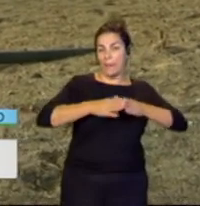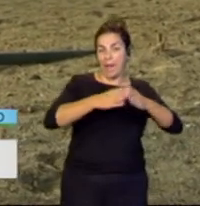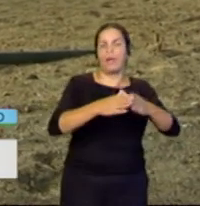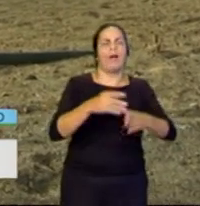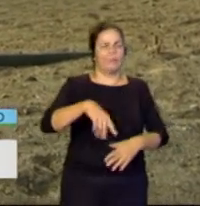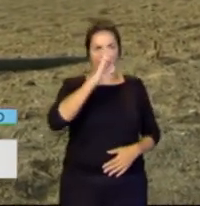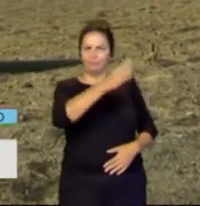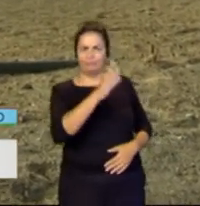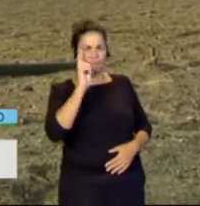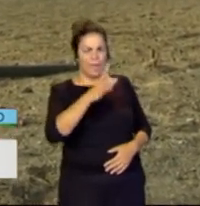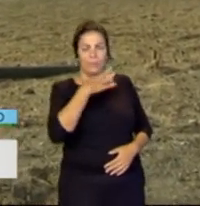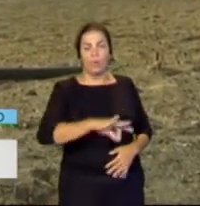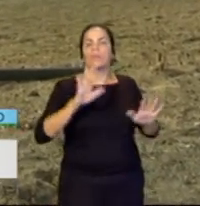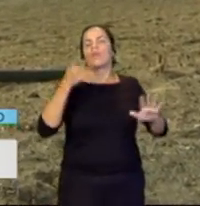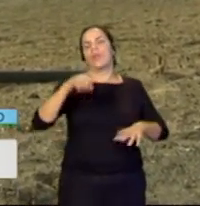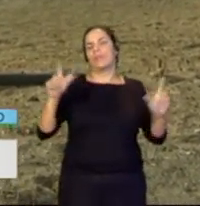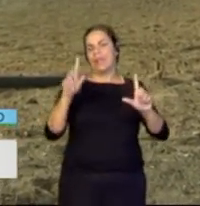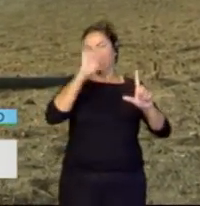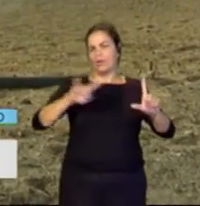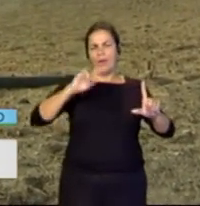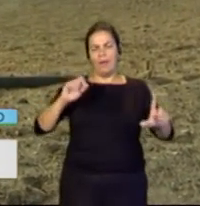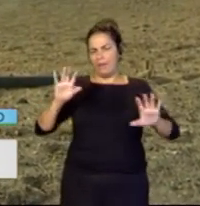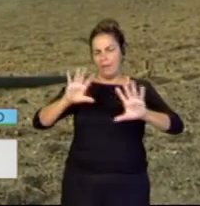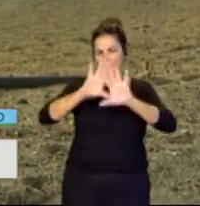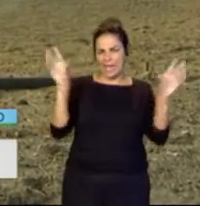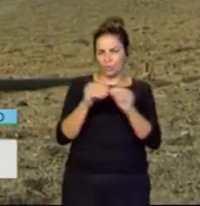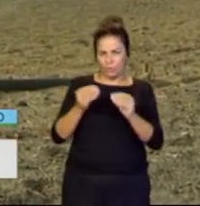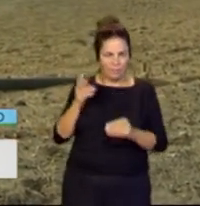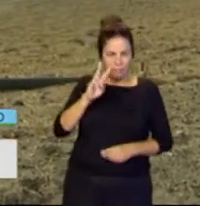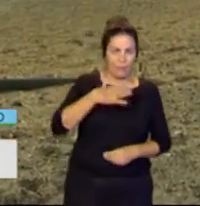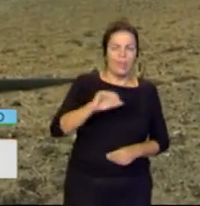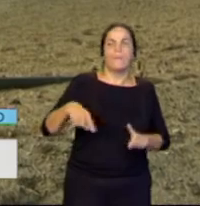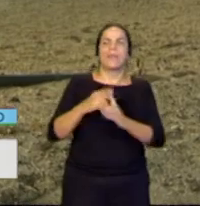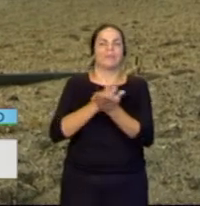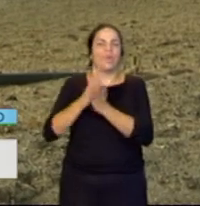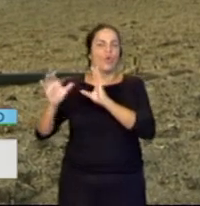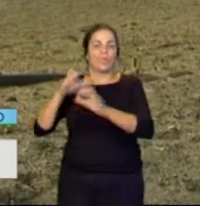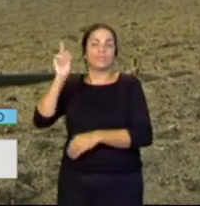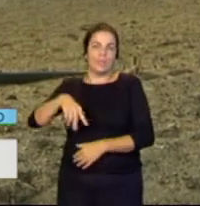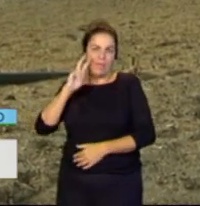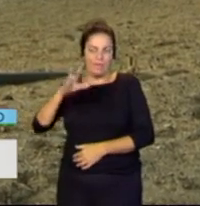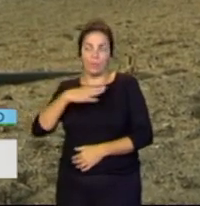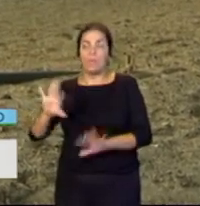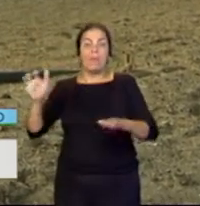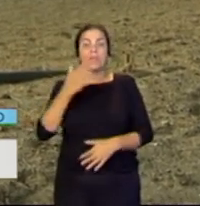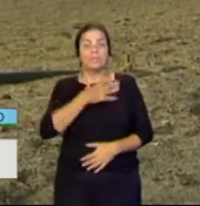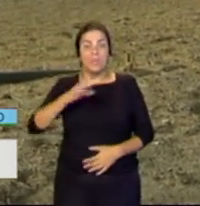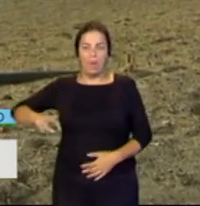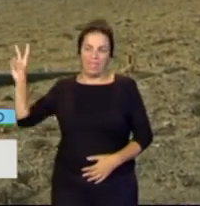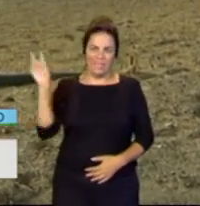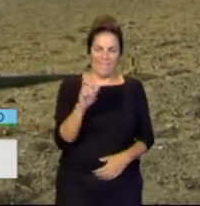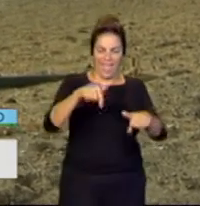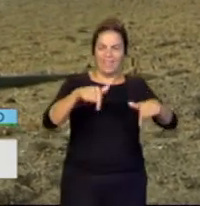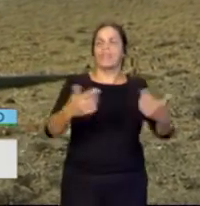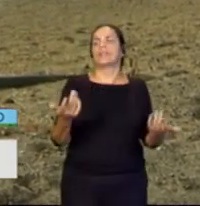los resúmenes que hacemos en Televisión Canaria, también en todos los medios de comunicación, se puede ver ahí. Pero José Antonio, si se puede, ¿por qué no acercarse hasta aquí?